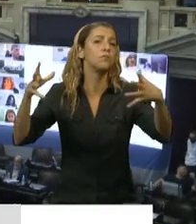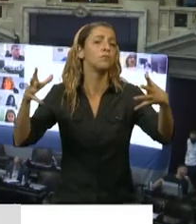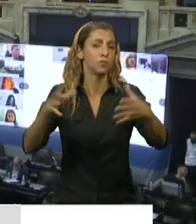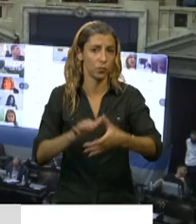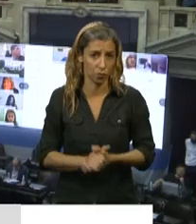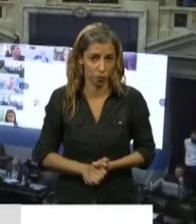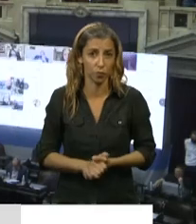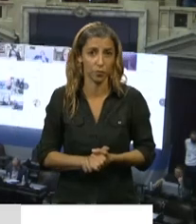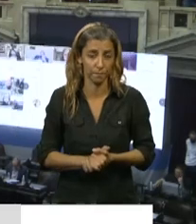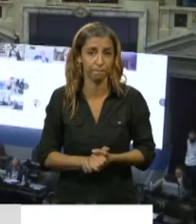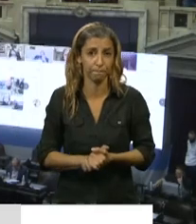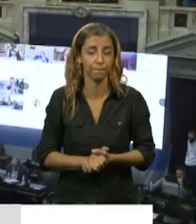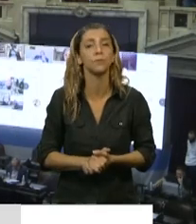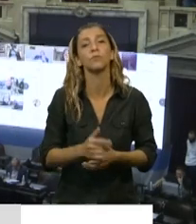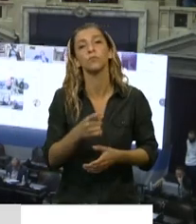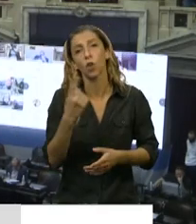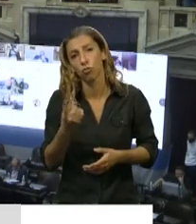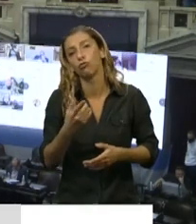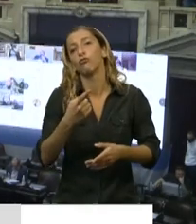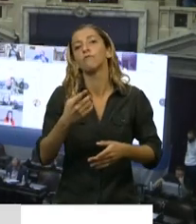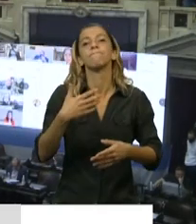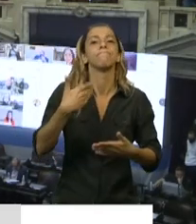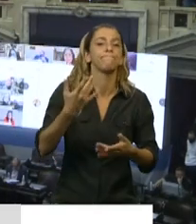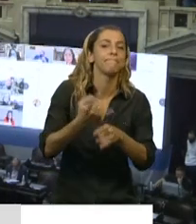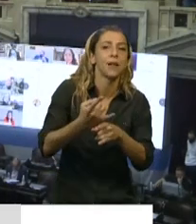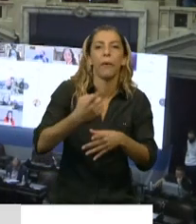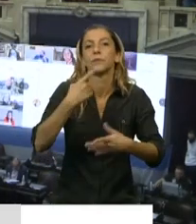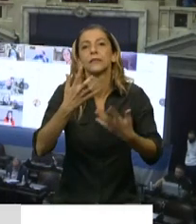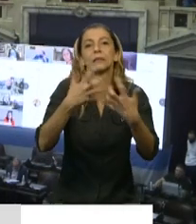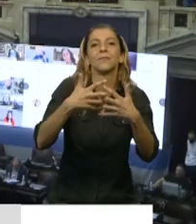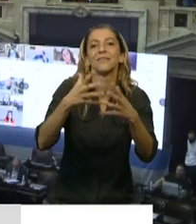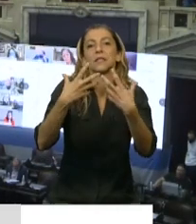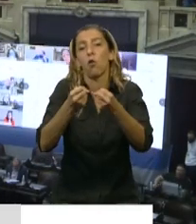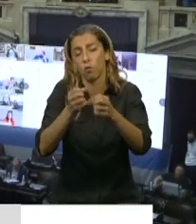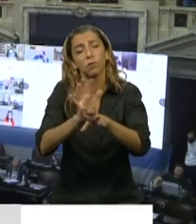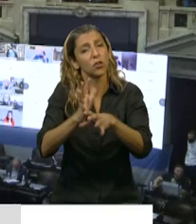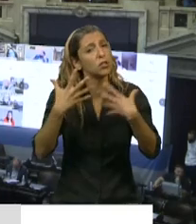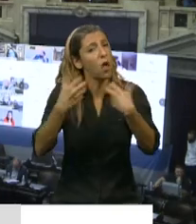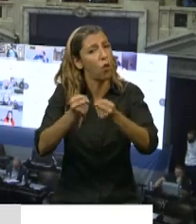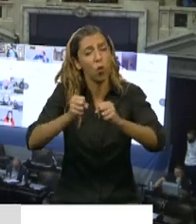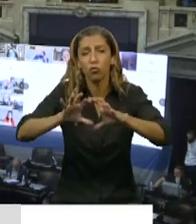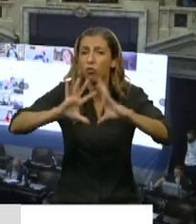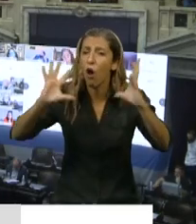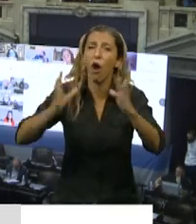sectores que llamamos de la salud, tomados en toda su amplitud, y voy a